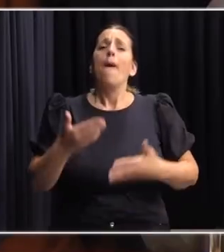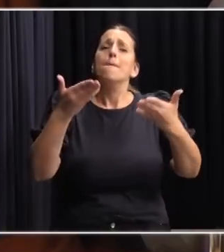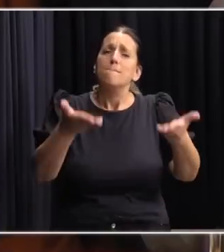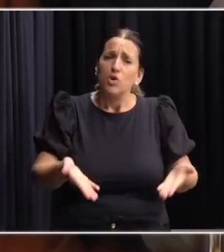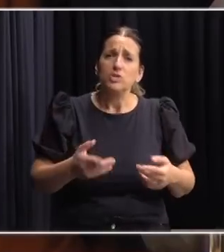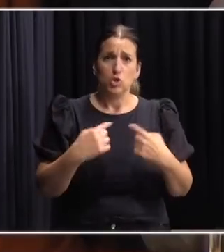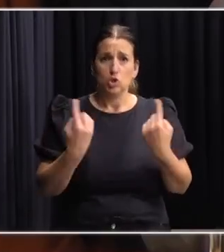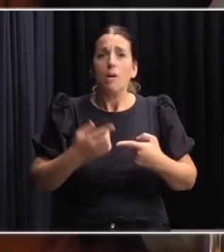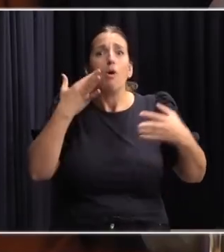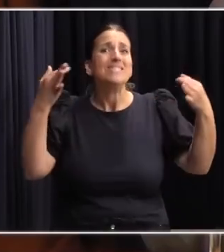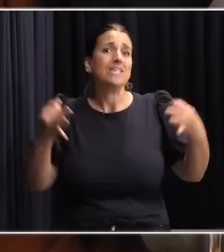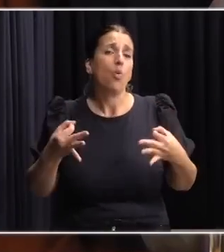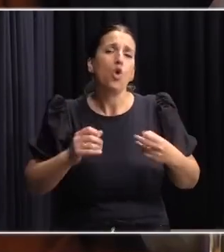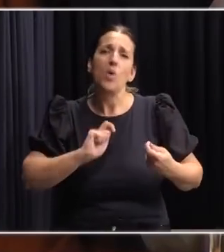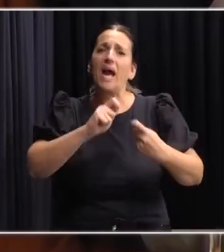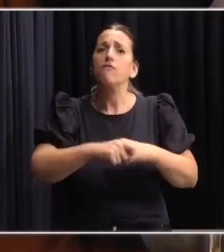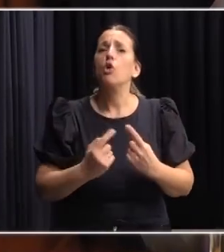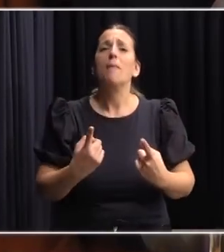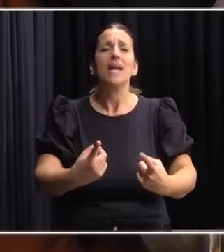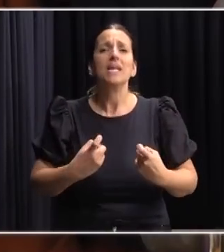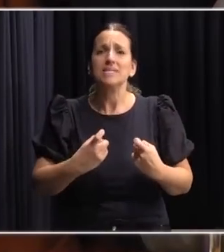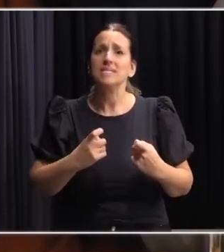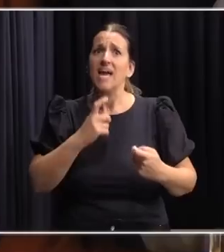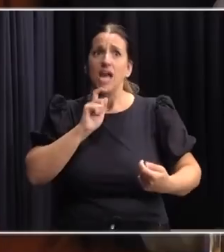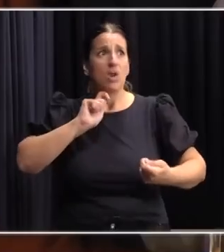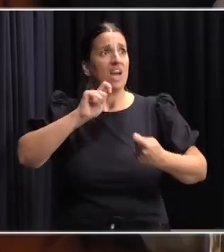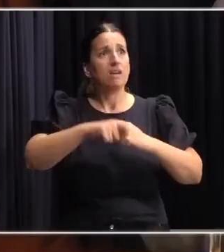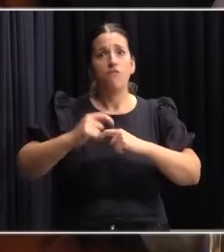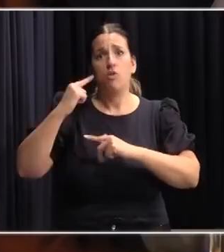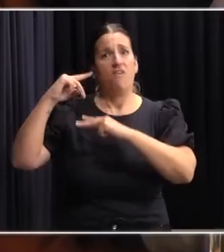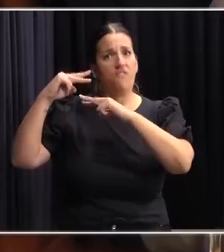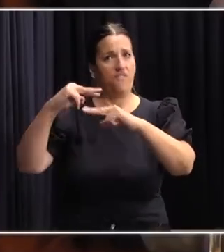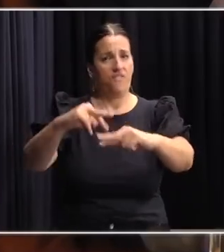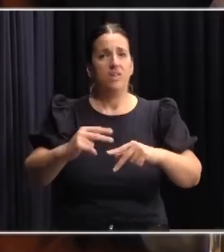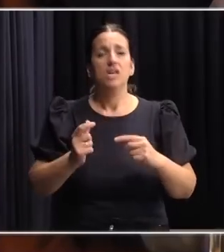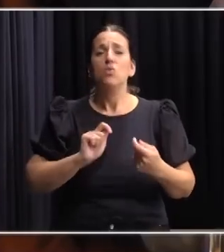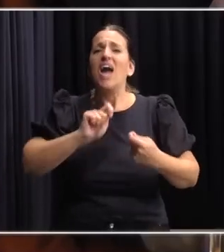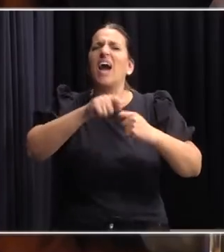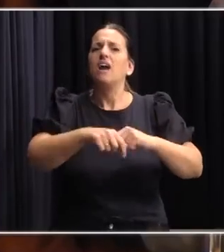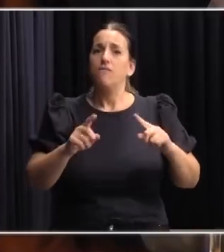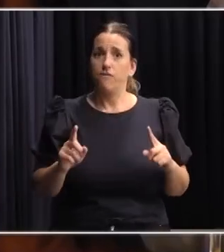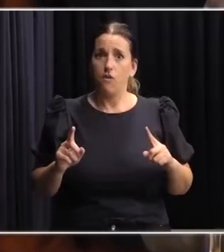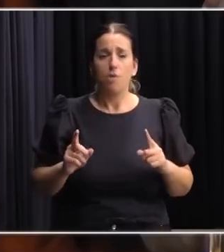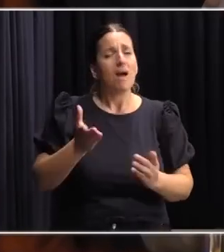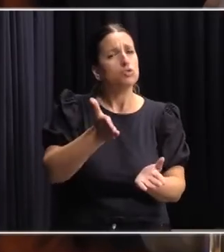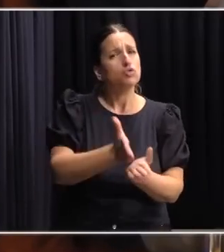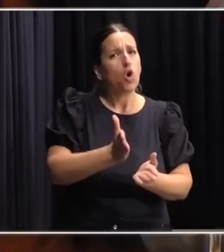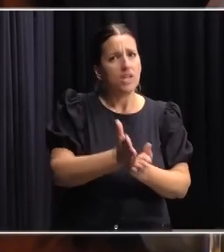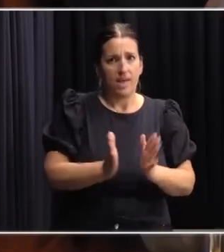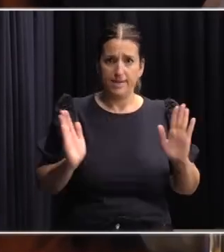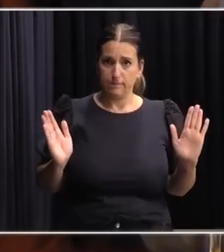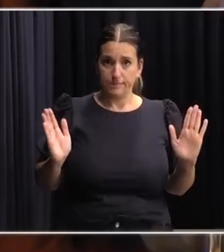convencidos que es una reforma necesaria, una reforma sostenible, y una reforma solidaria,